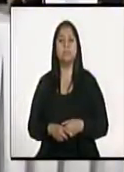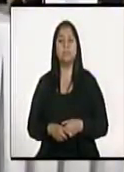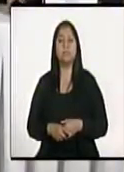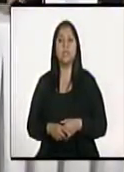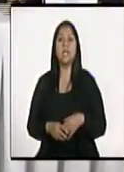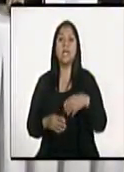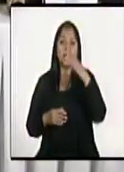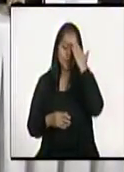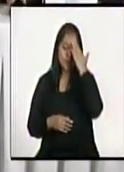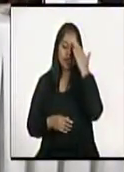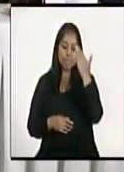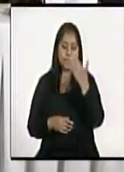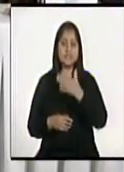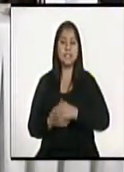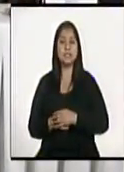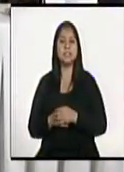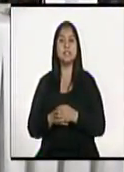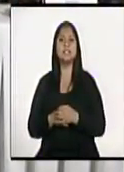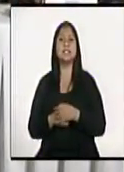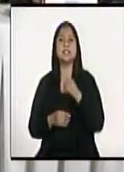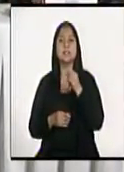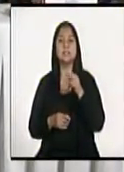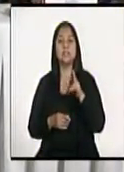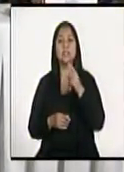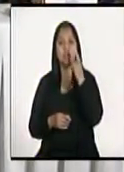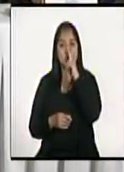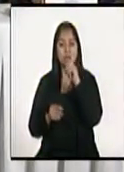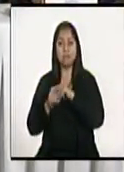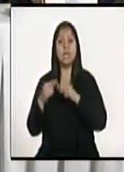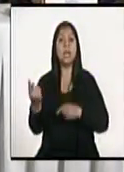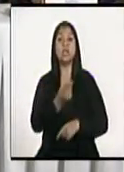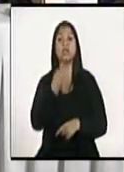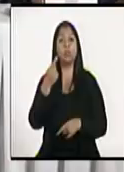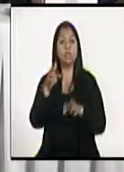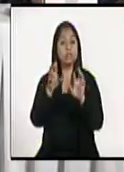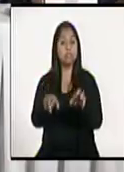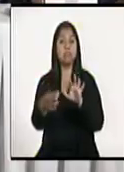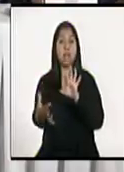Gracias, señor Mancúr, y por supuesto a todas las personas que se enlazan con nosotros a través de canal.